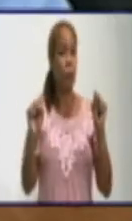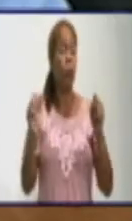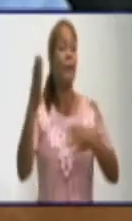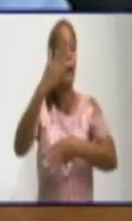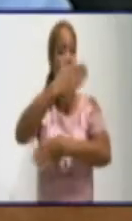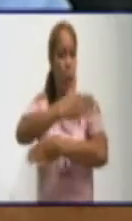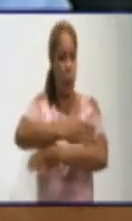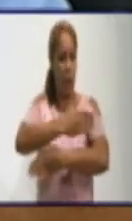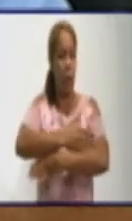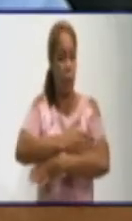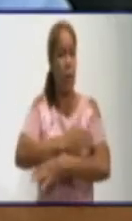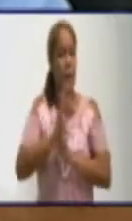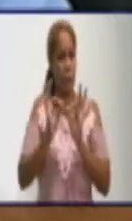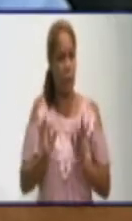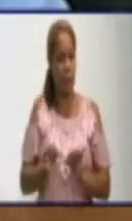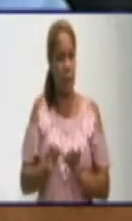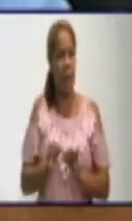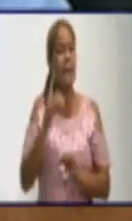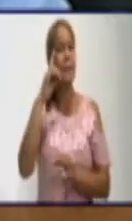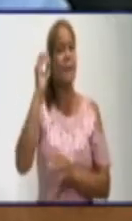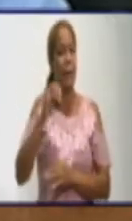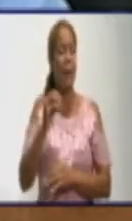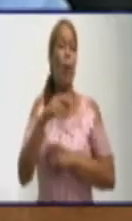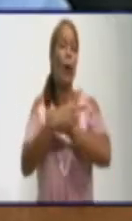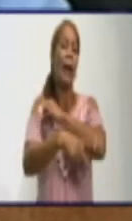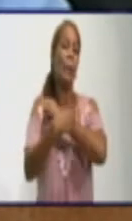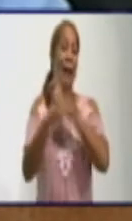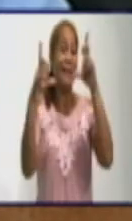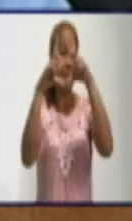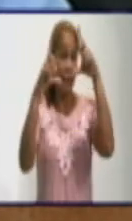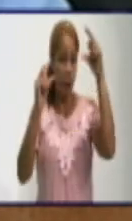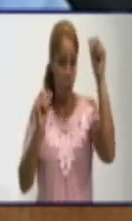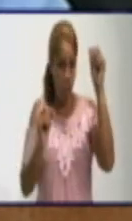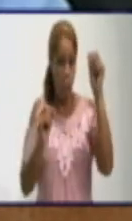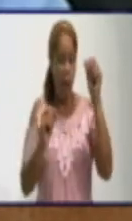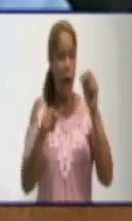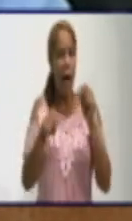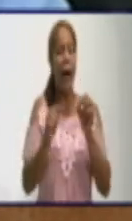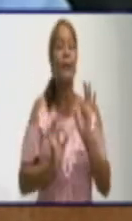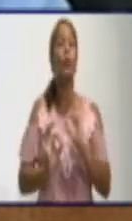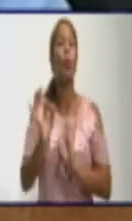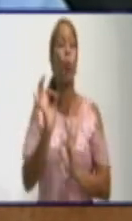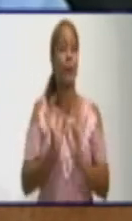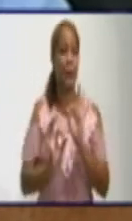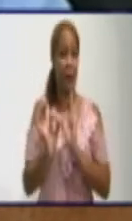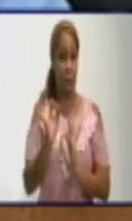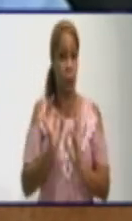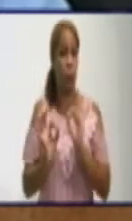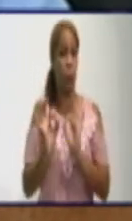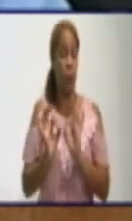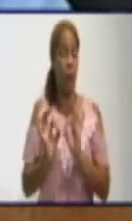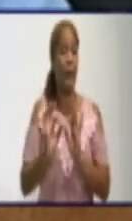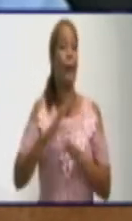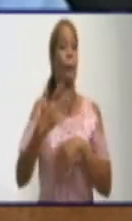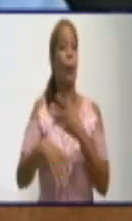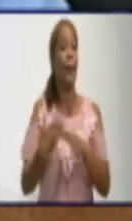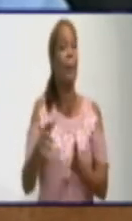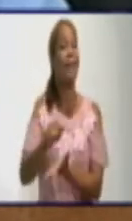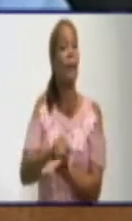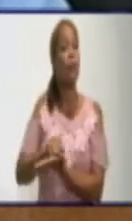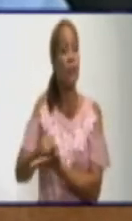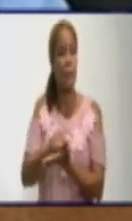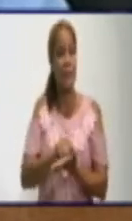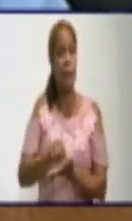el país ha ido protegiendo este vital servicio que nosotros prestamos hasta donde